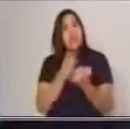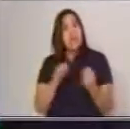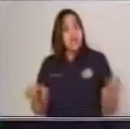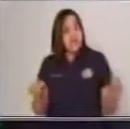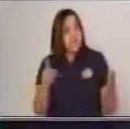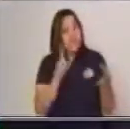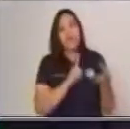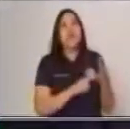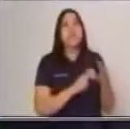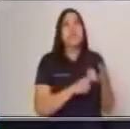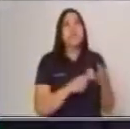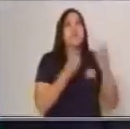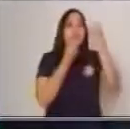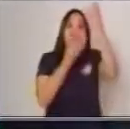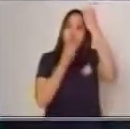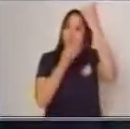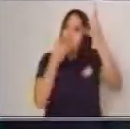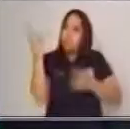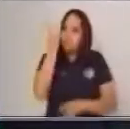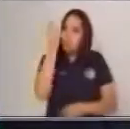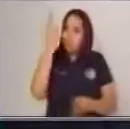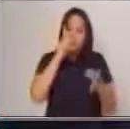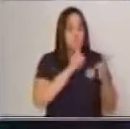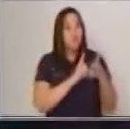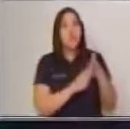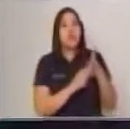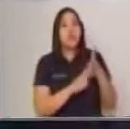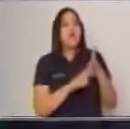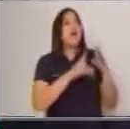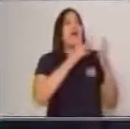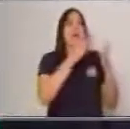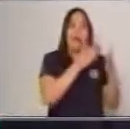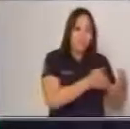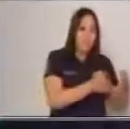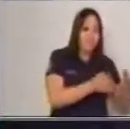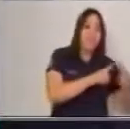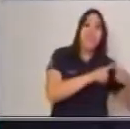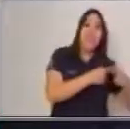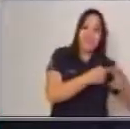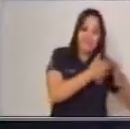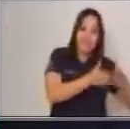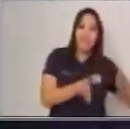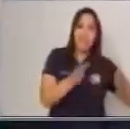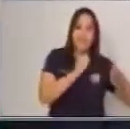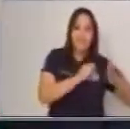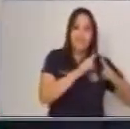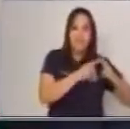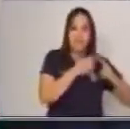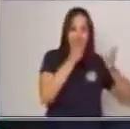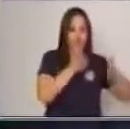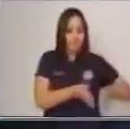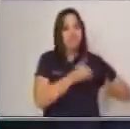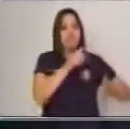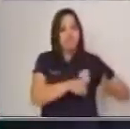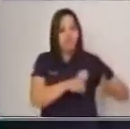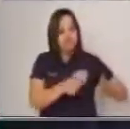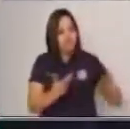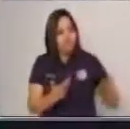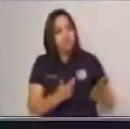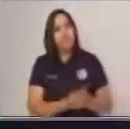información fundamental. Y cuarto, aparece en el inicio. Recuerden que puede aparecer en medio o puede aparecer al final.